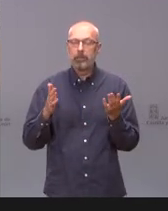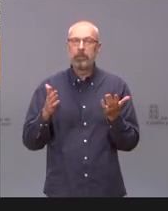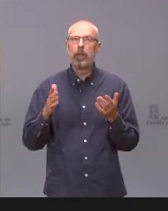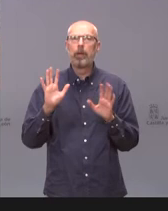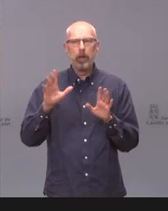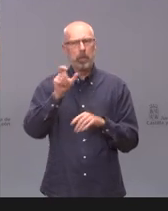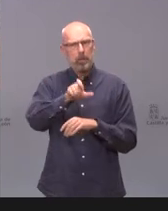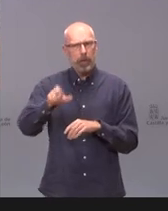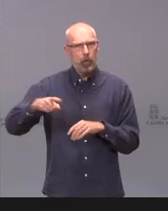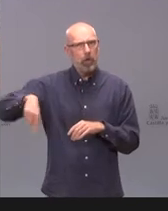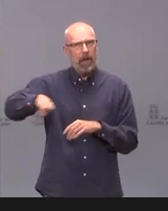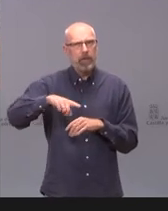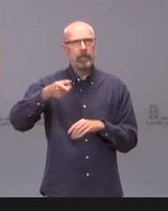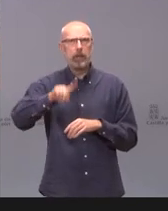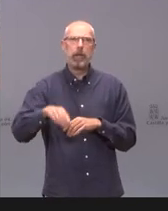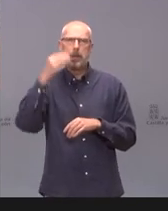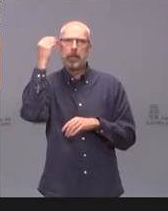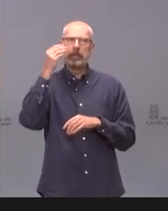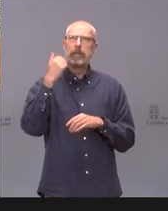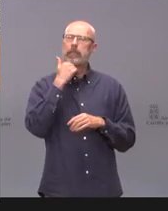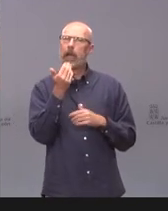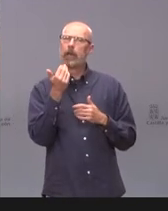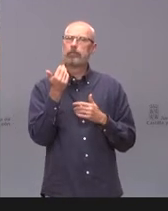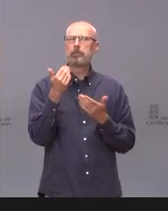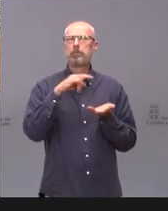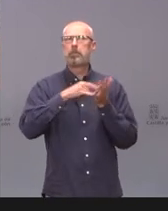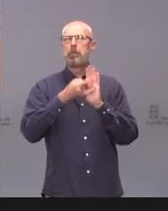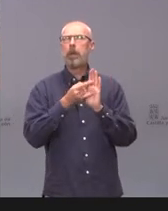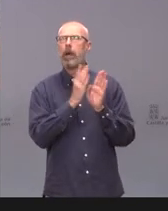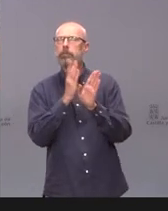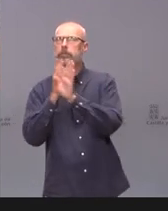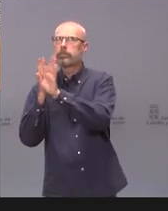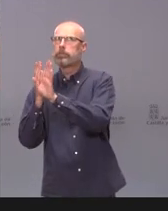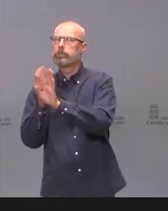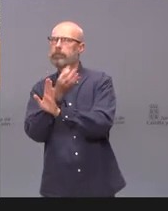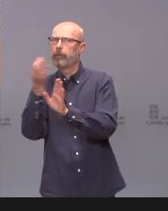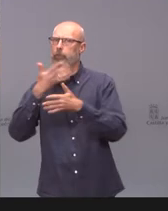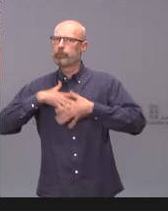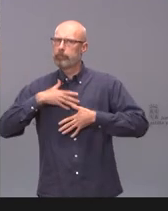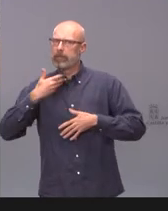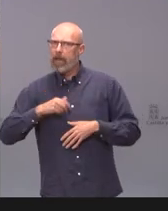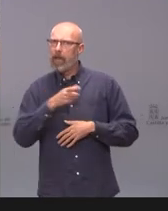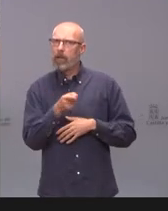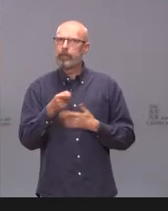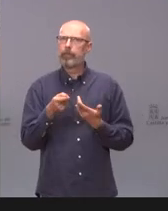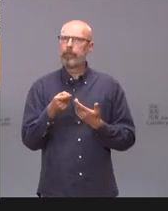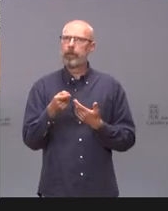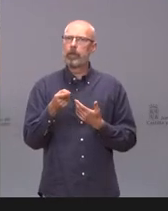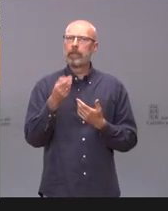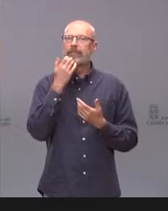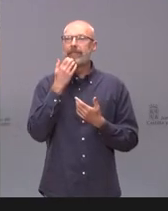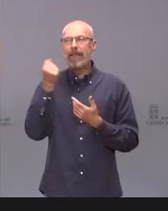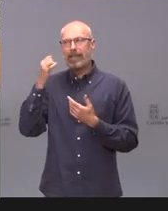mentalmente se sitúa bastante bien. Si se sigue esa progresión, no sé si se puede romper o pondrían otro tipo de vacunas.